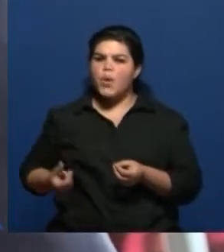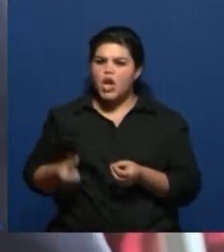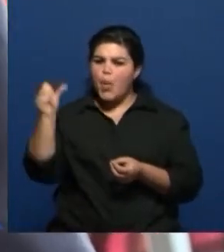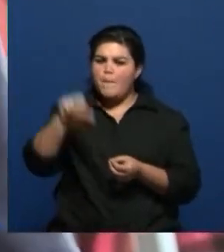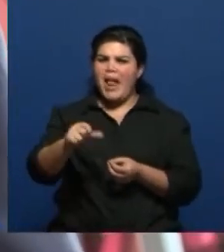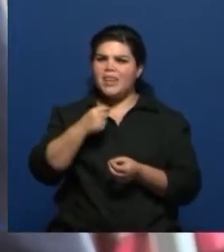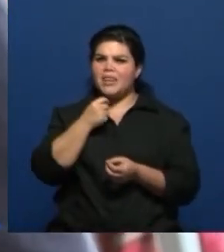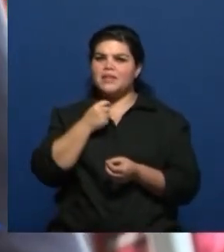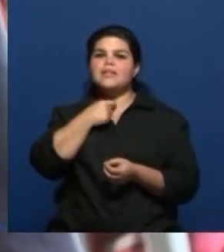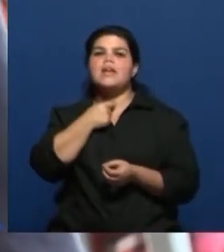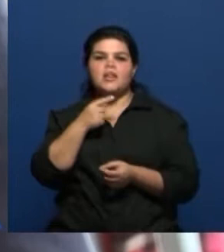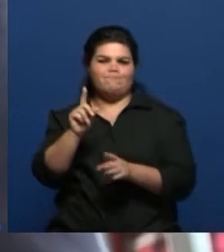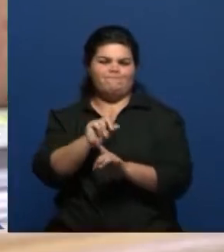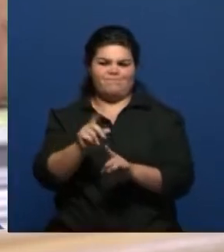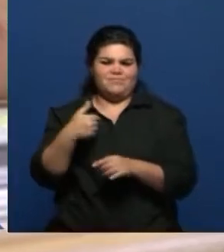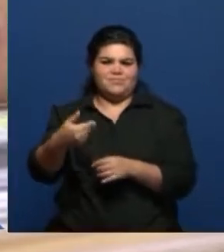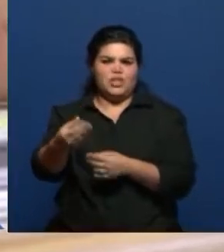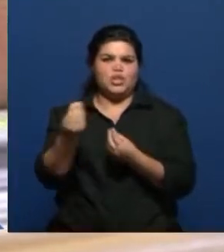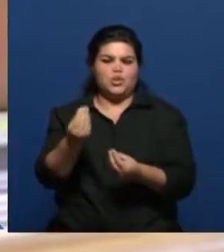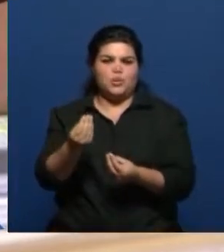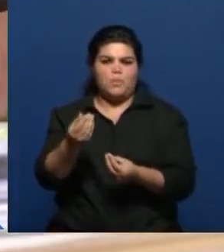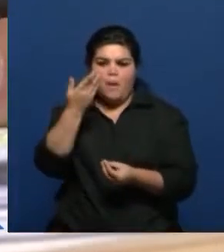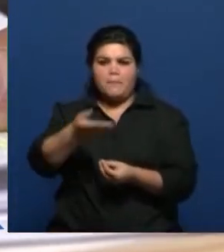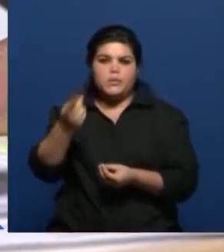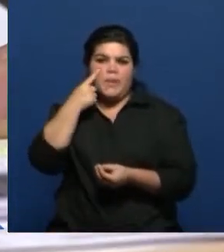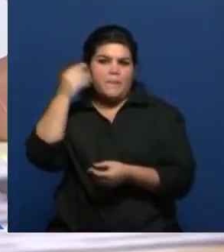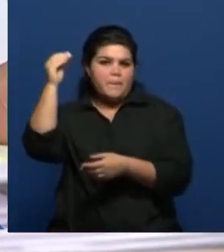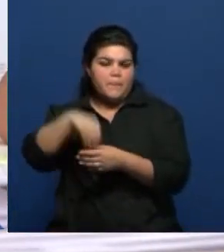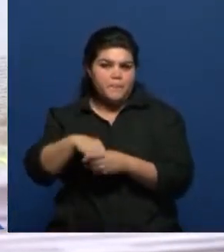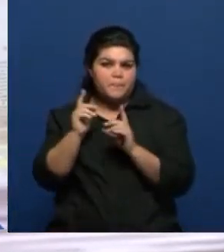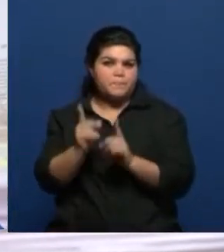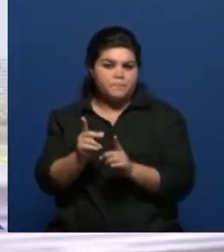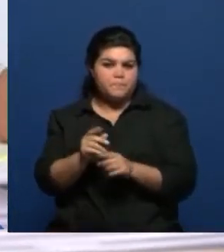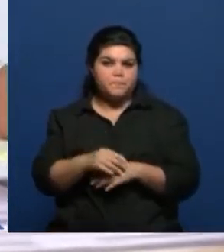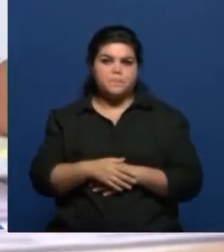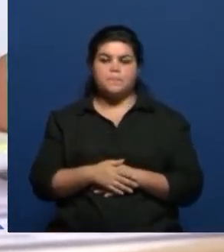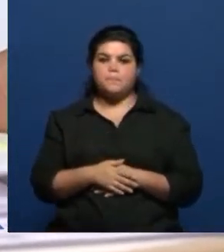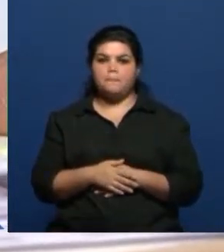lo esperable como ciudadanos. En ese sentido,